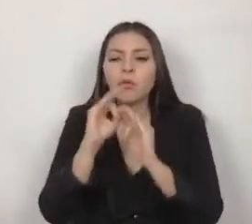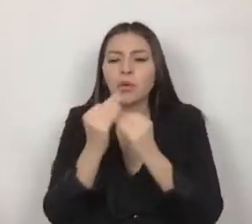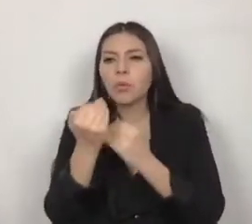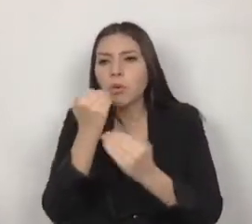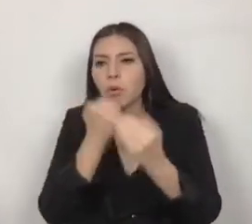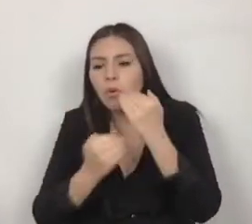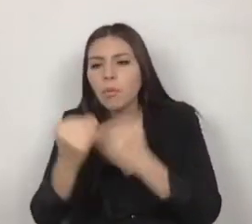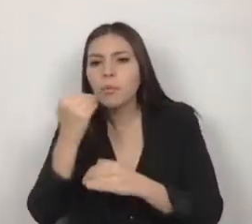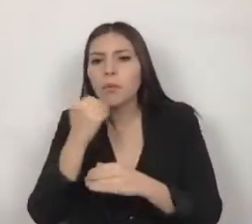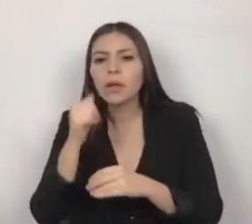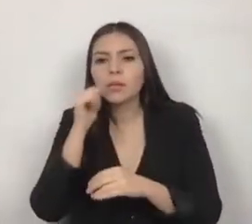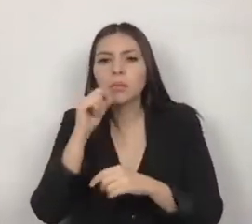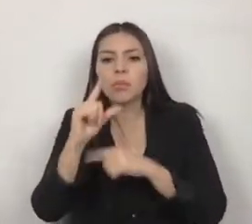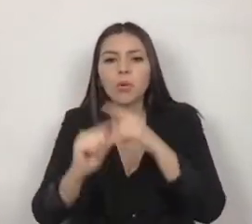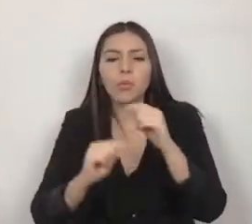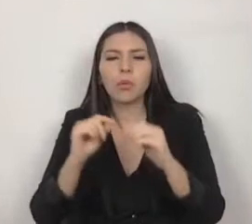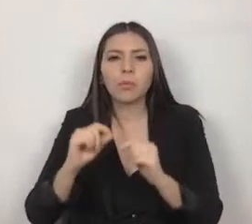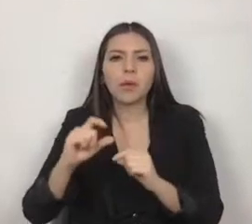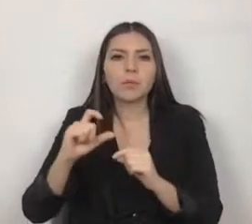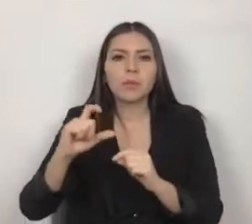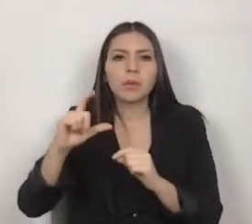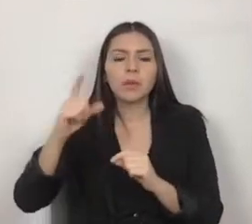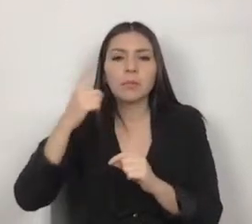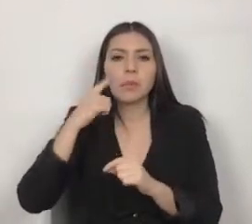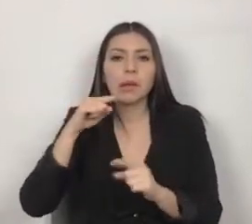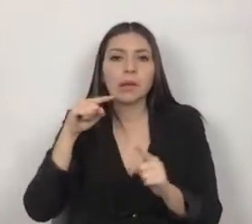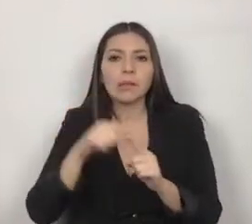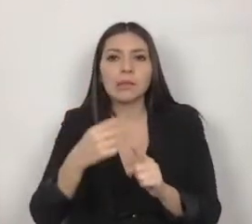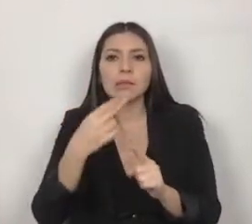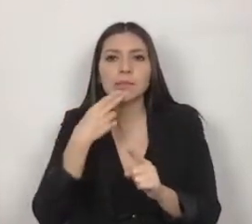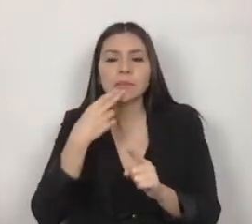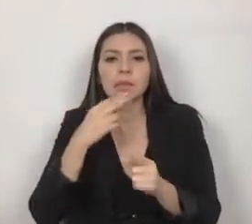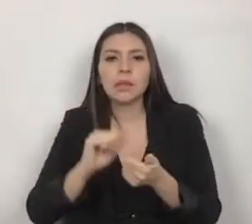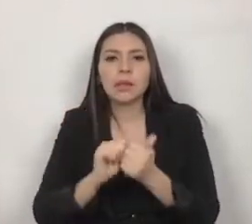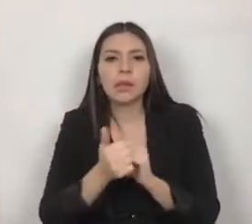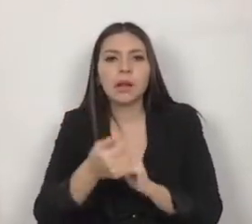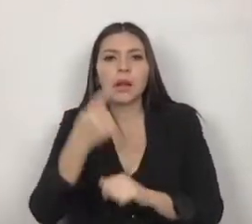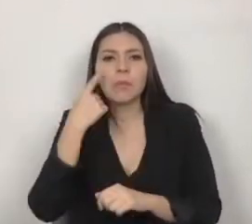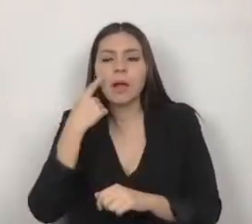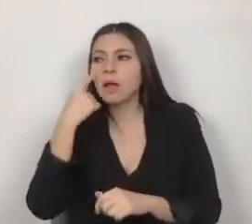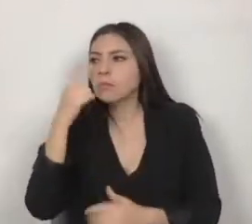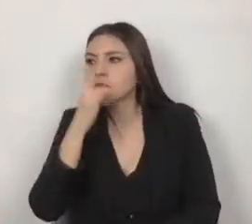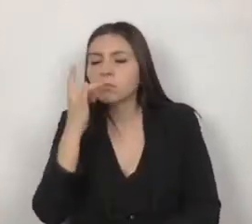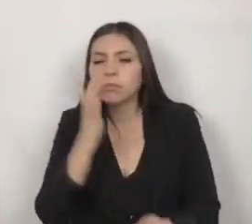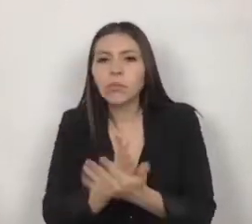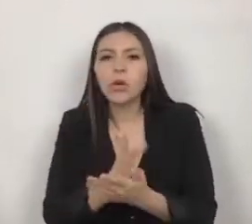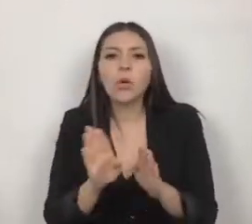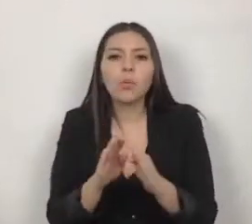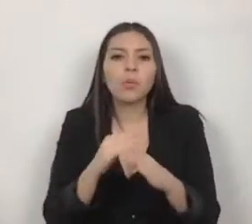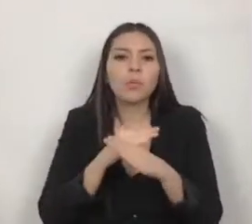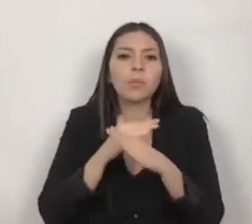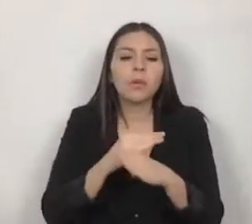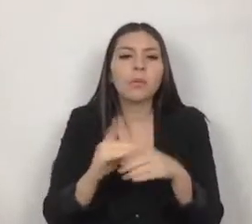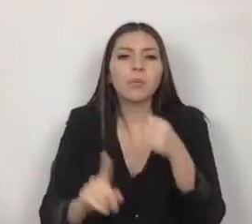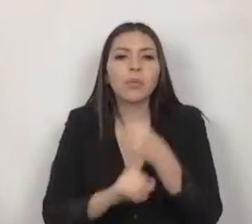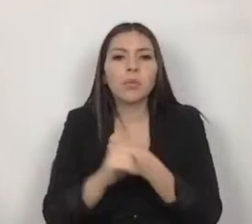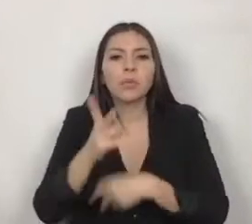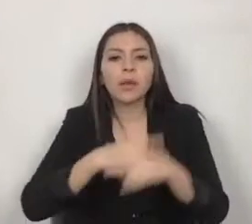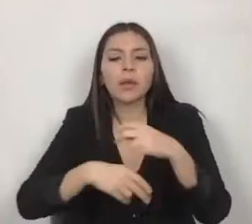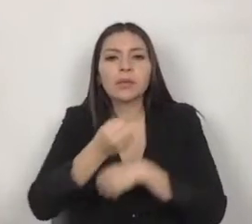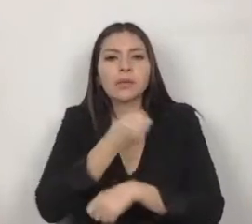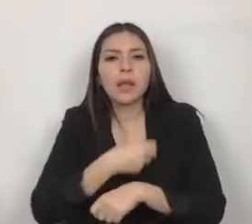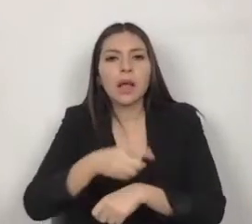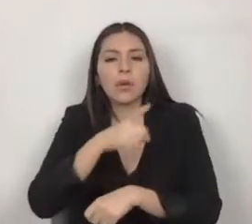gradual y sistemática que ésta sirva de espacio de detención para la prevención de la salud mental y nutricional.